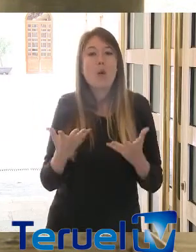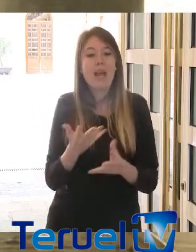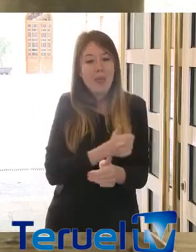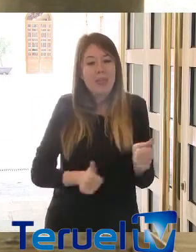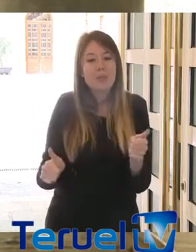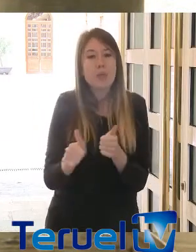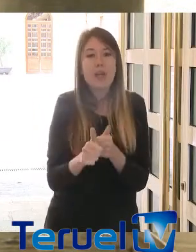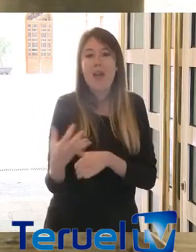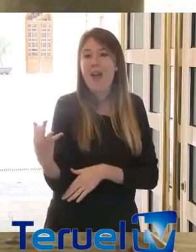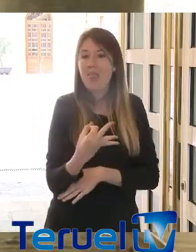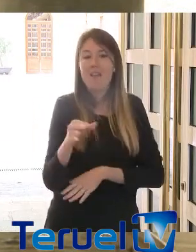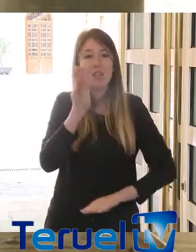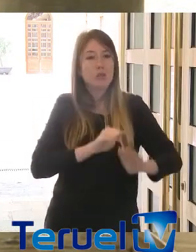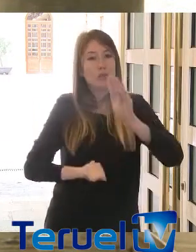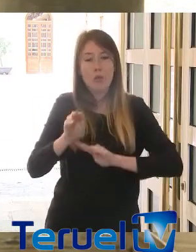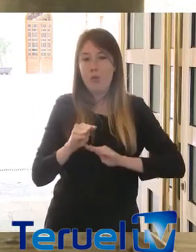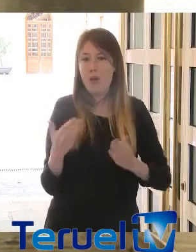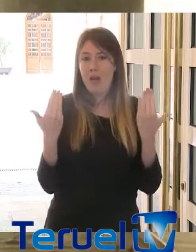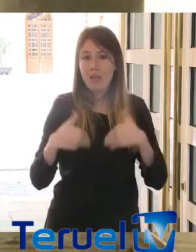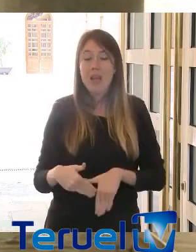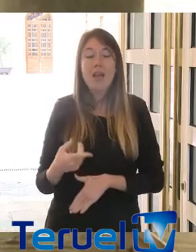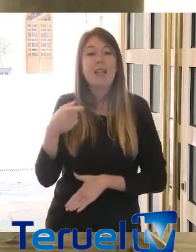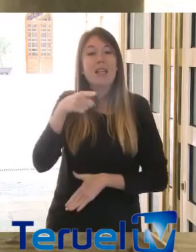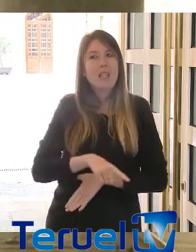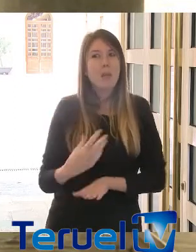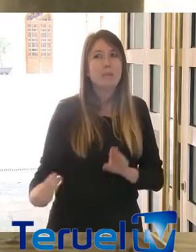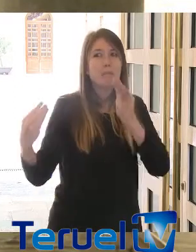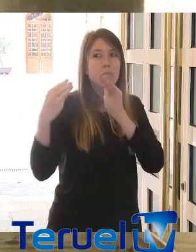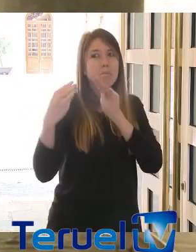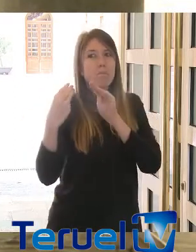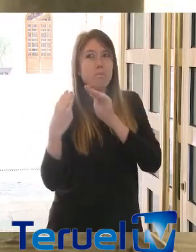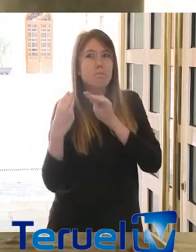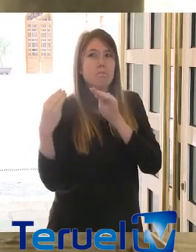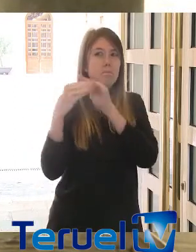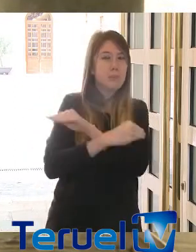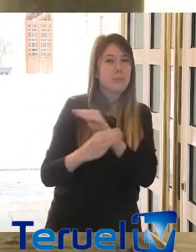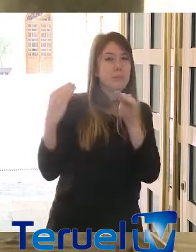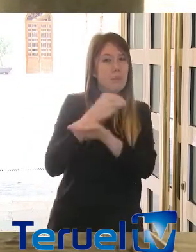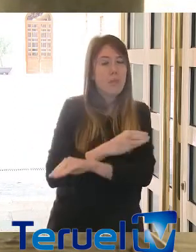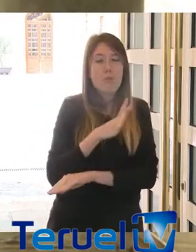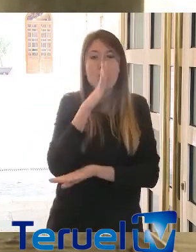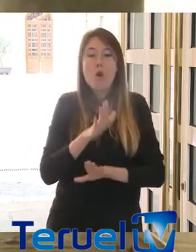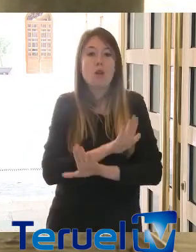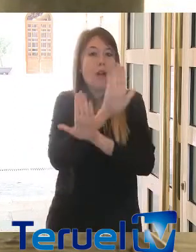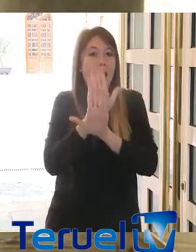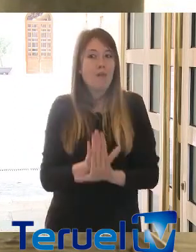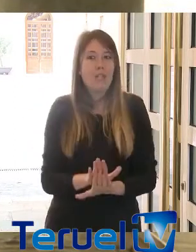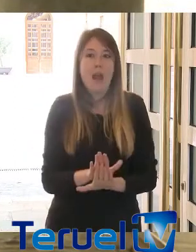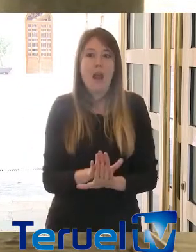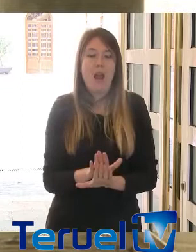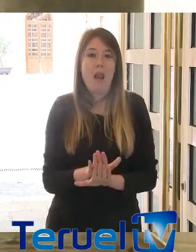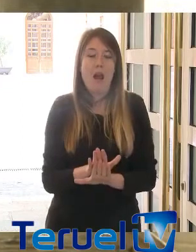hay que acometer lo antes posible y hay, como no, discrepancias, porque, en definitiva, ahí estamos